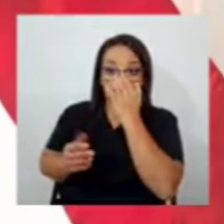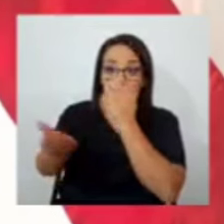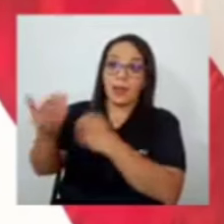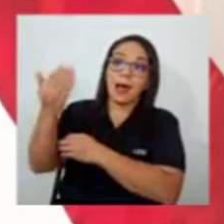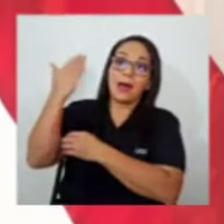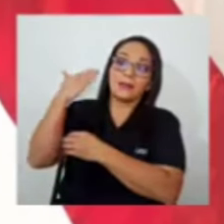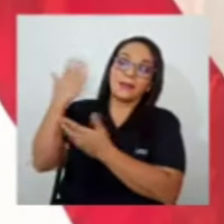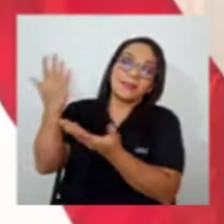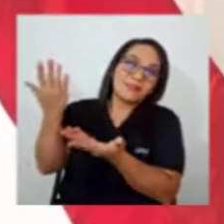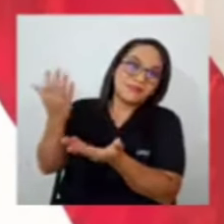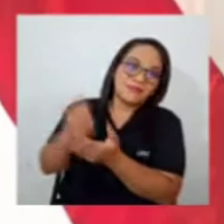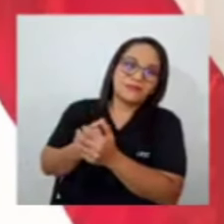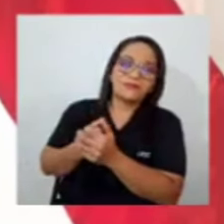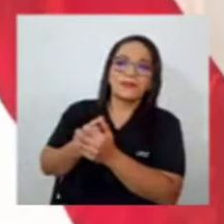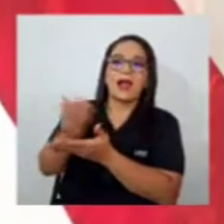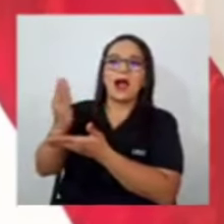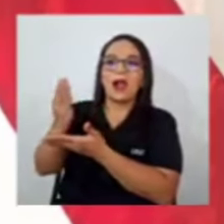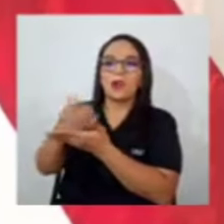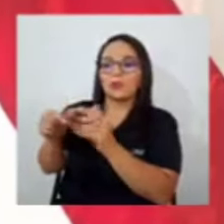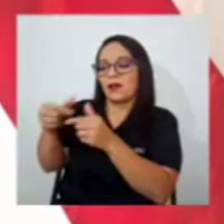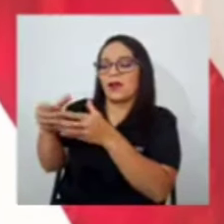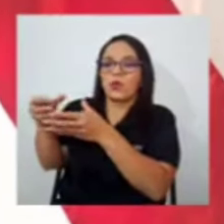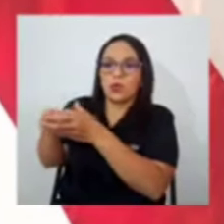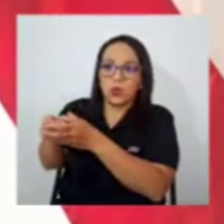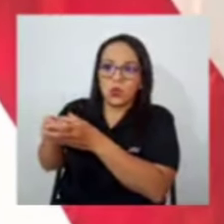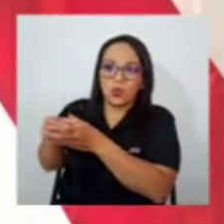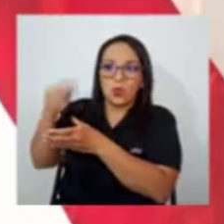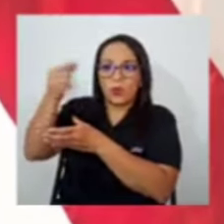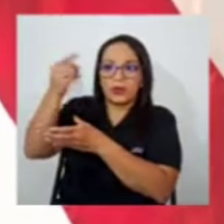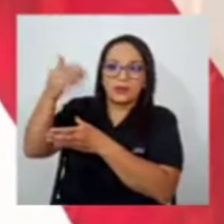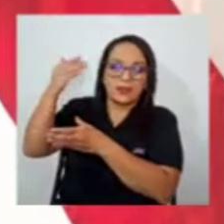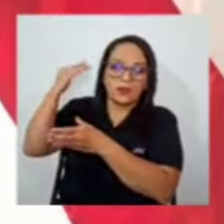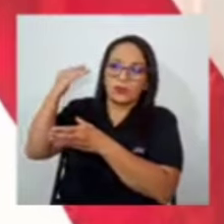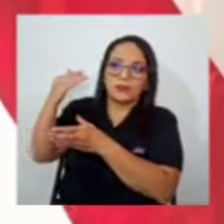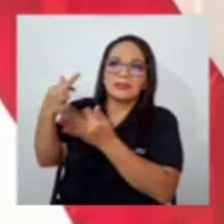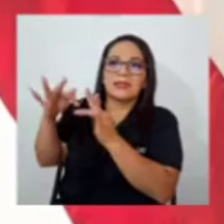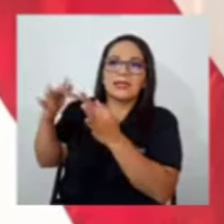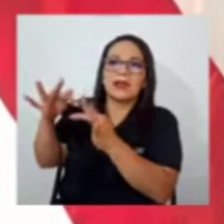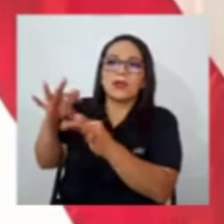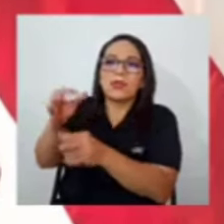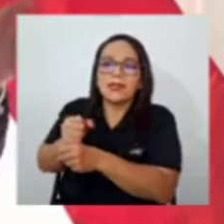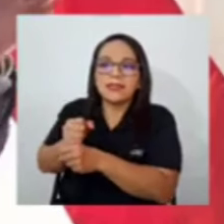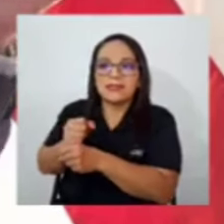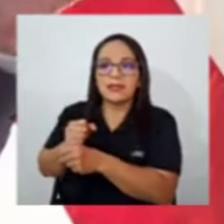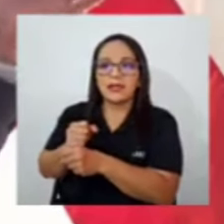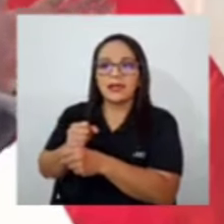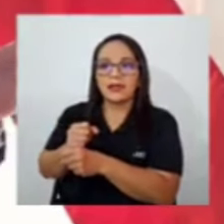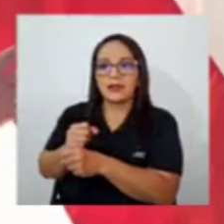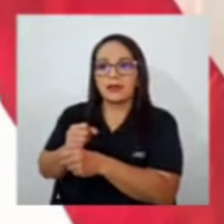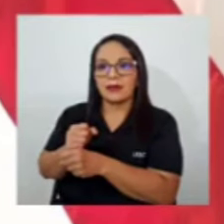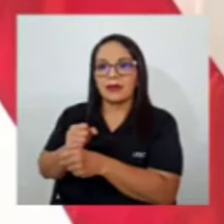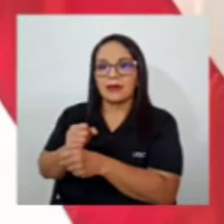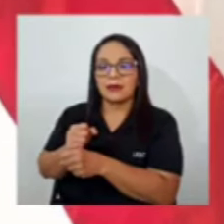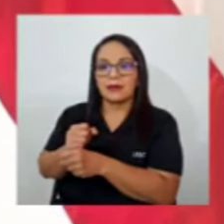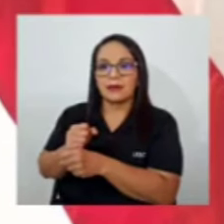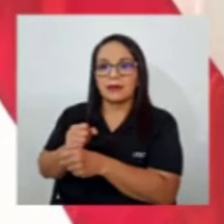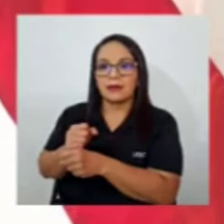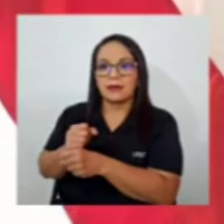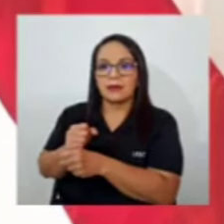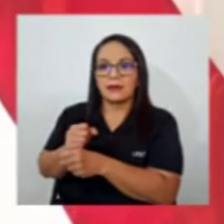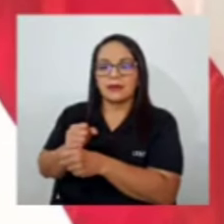gobiernos anteriores trataron de enrollarse en banderas